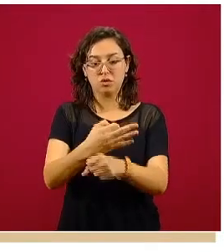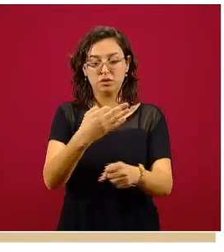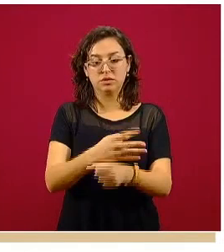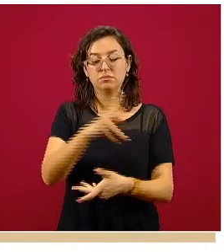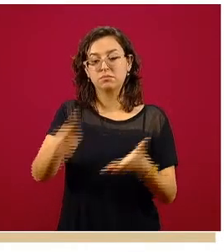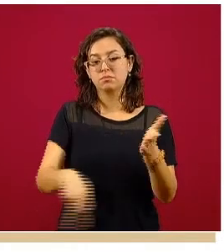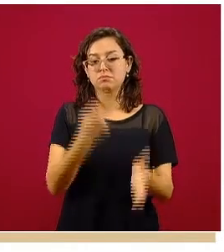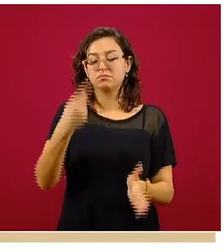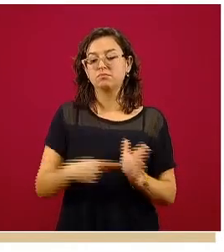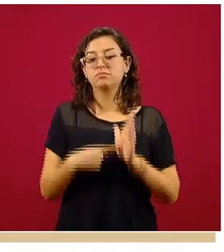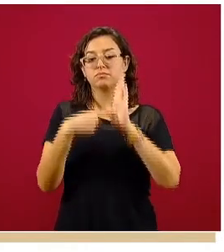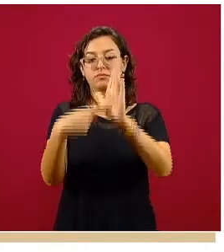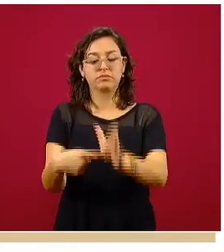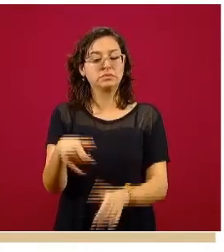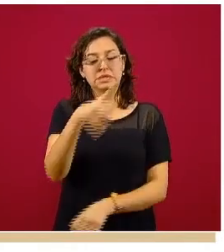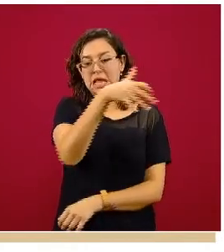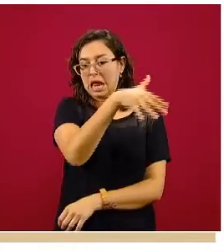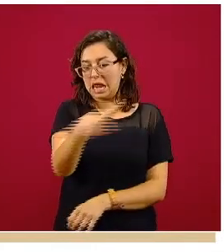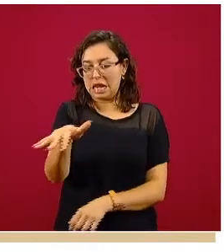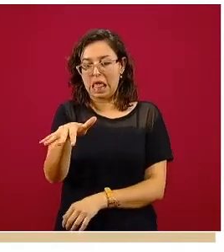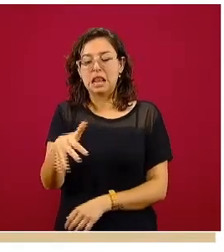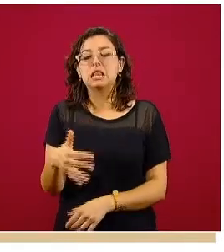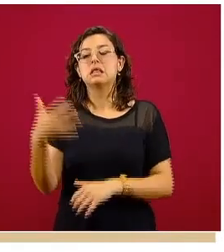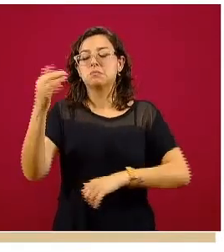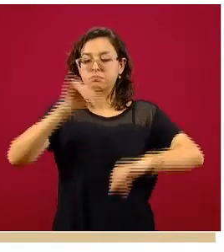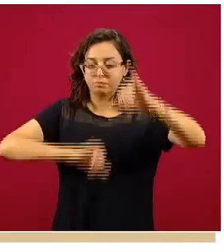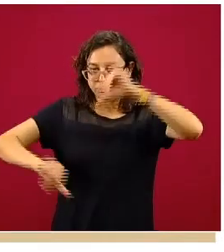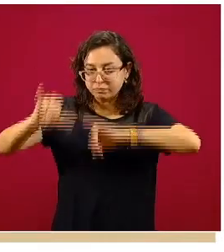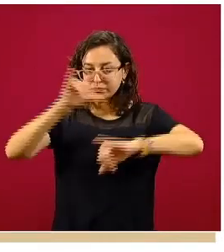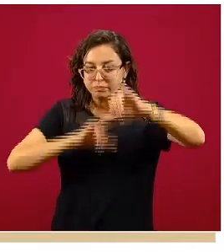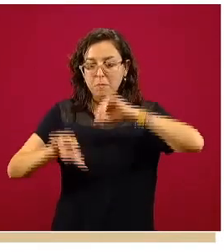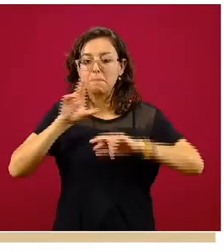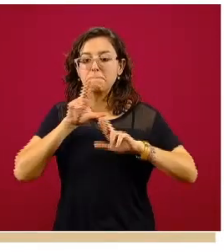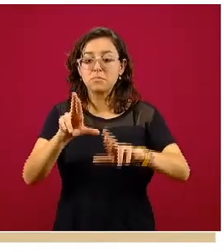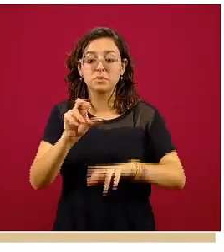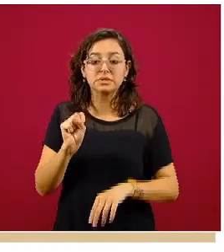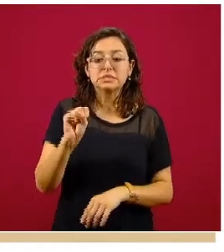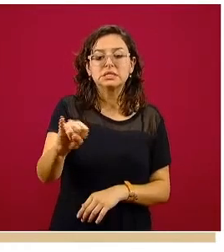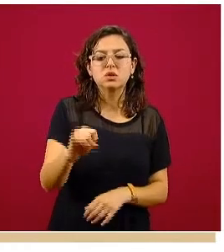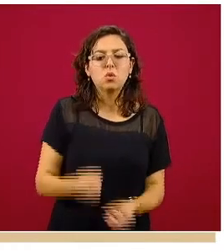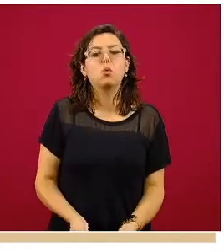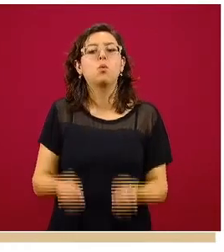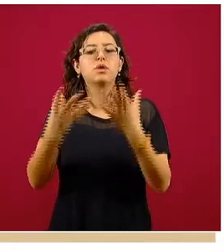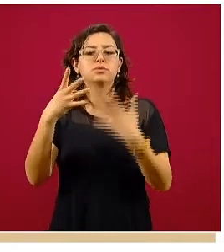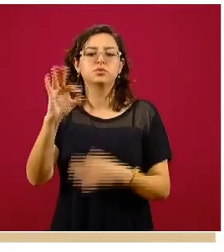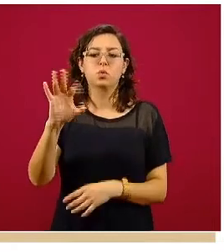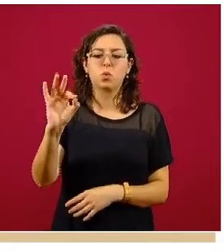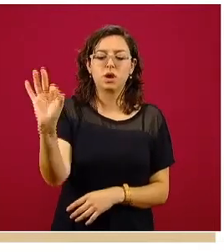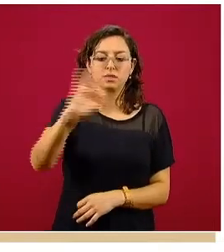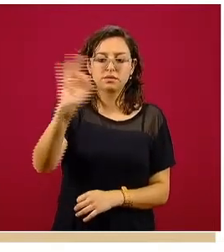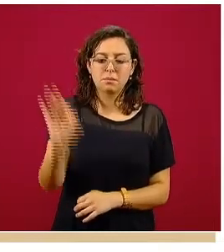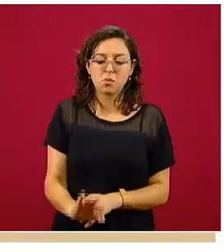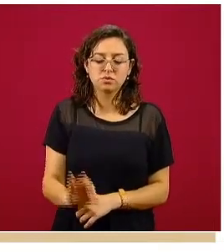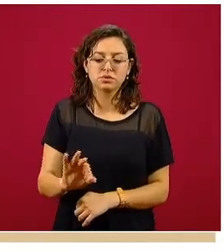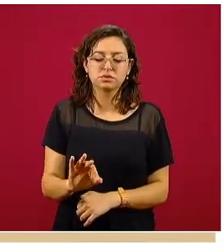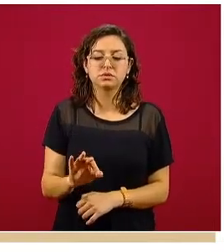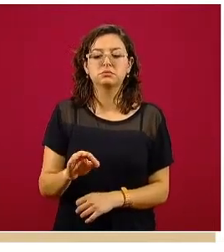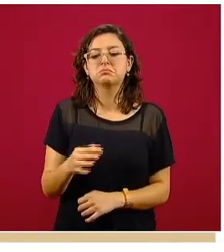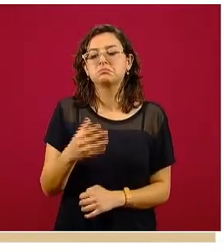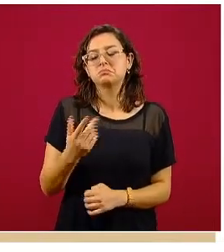positividad general que está bordeando el 40%, prácticamente a la semana